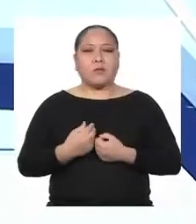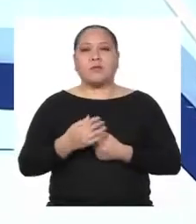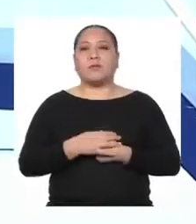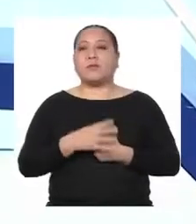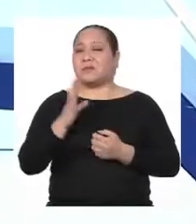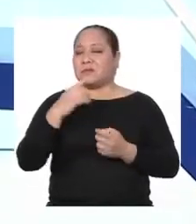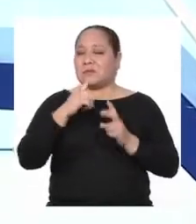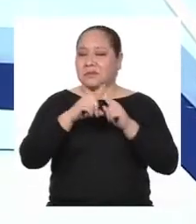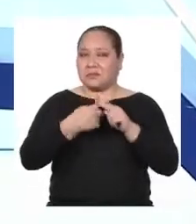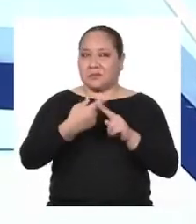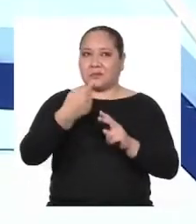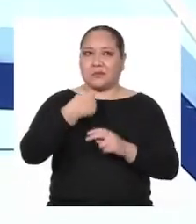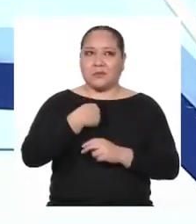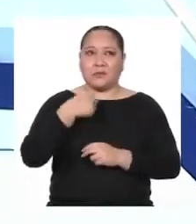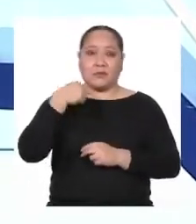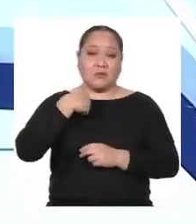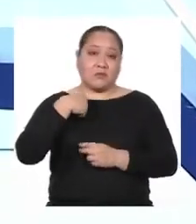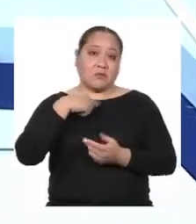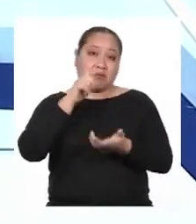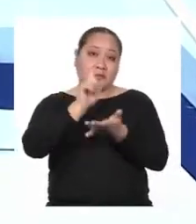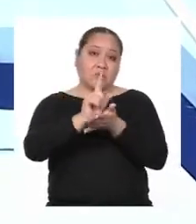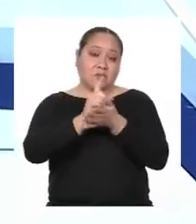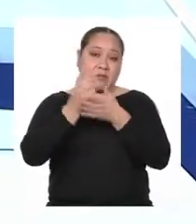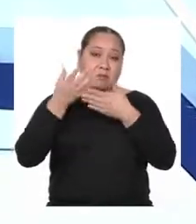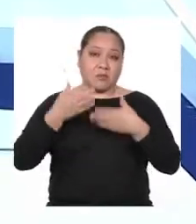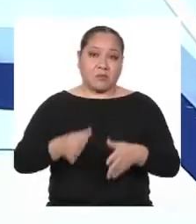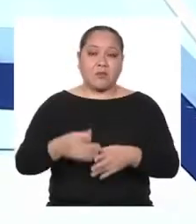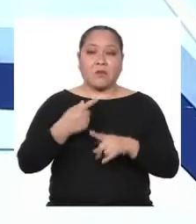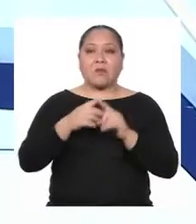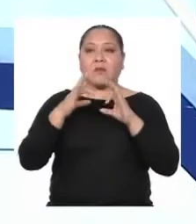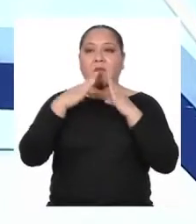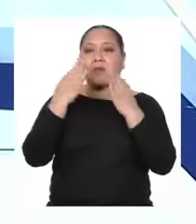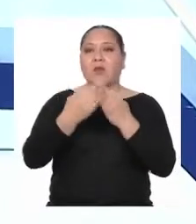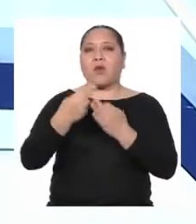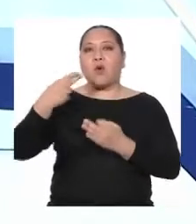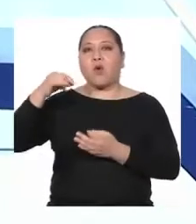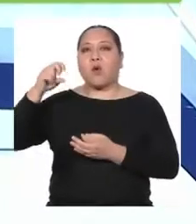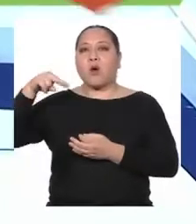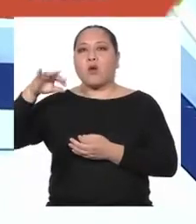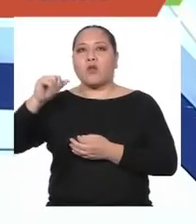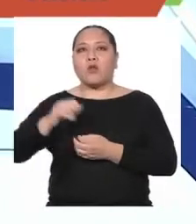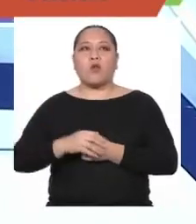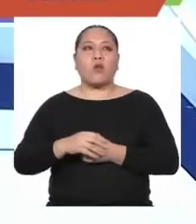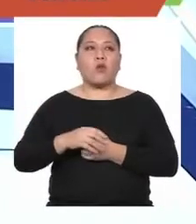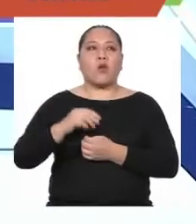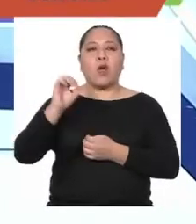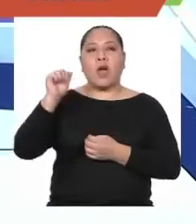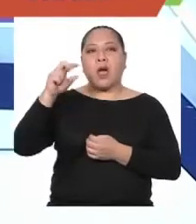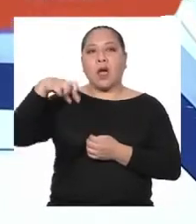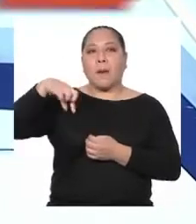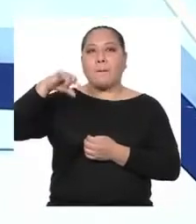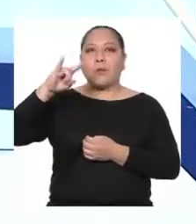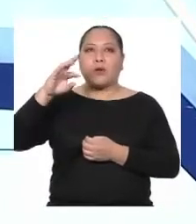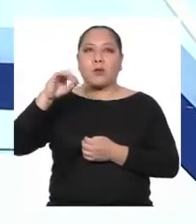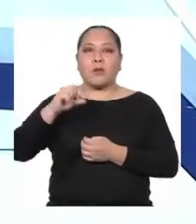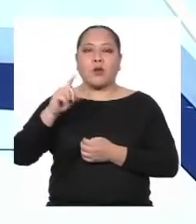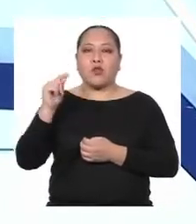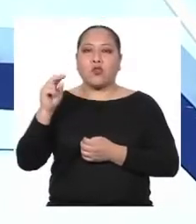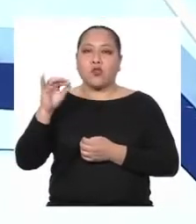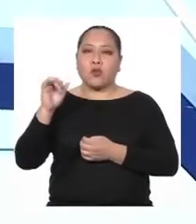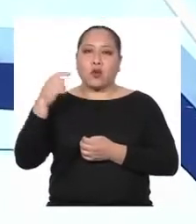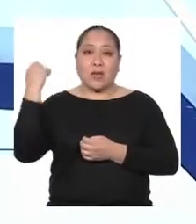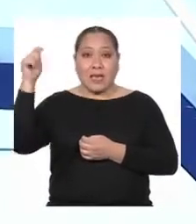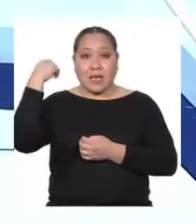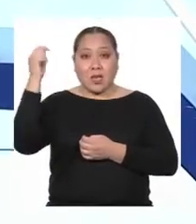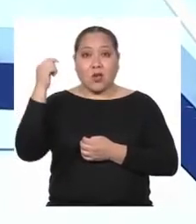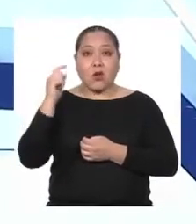empiezo yo Soy limeña, pero mi familia viene de Huánuco, Apurímac, Trujillo y Junín Tengo dos hermanos y yo